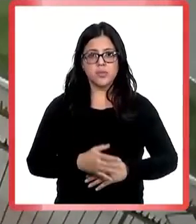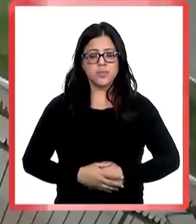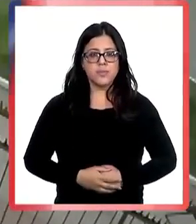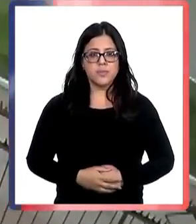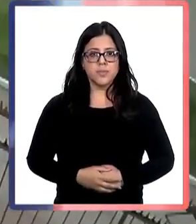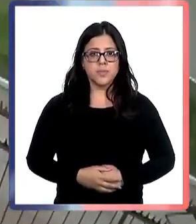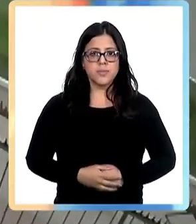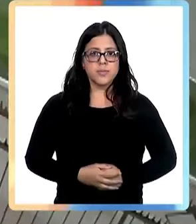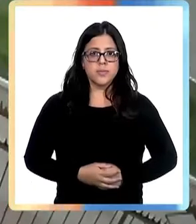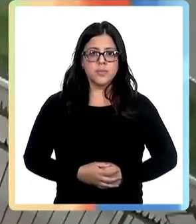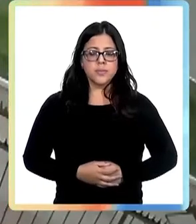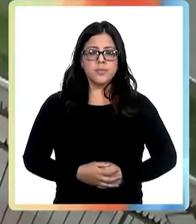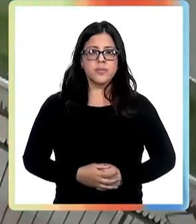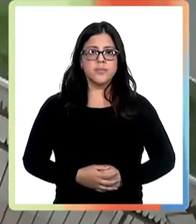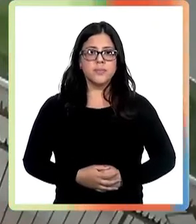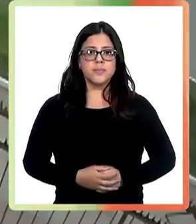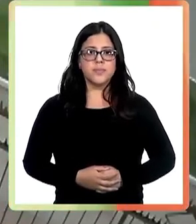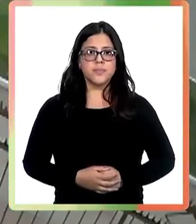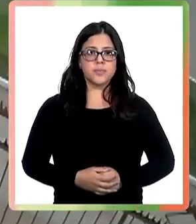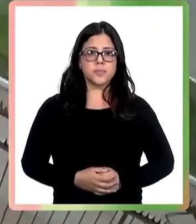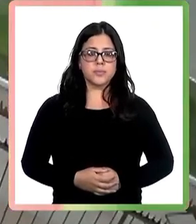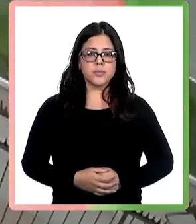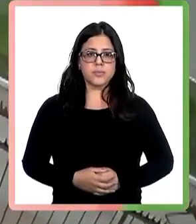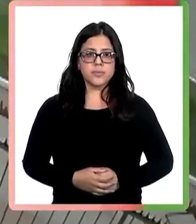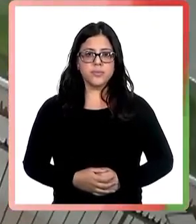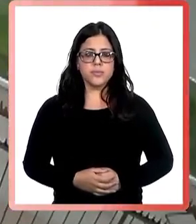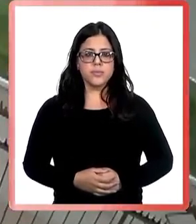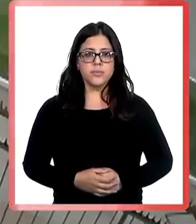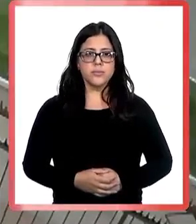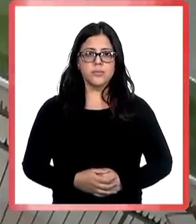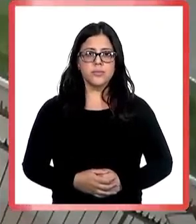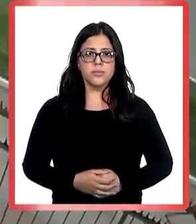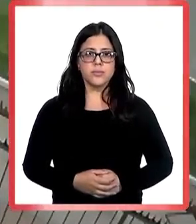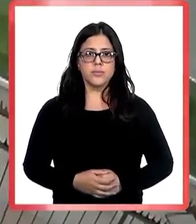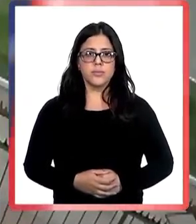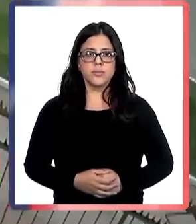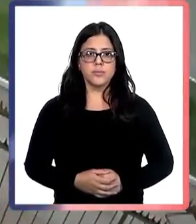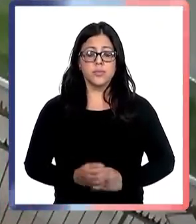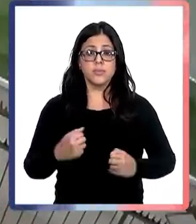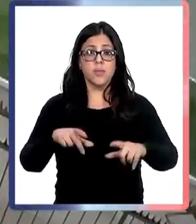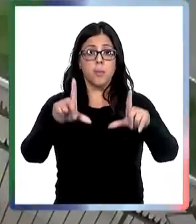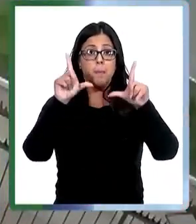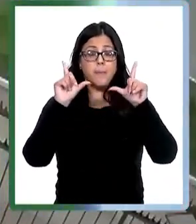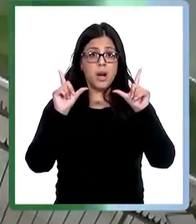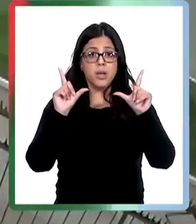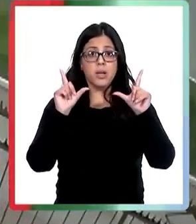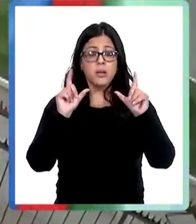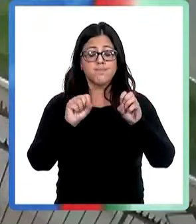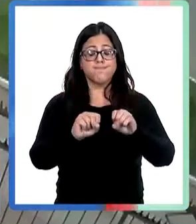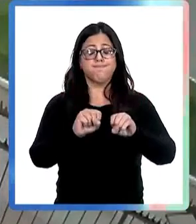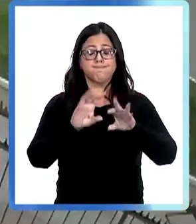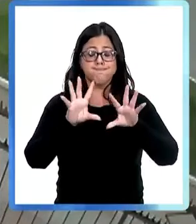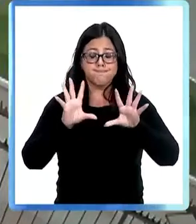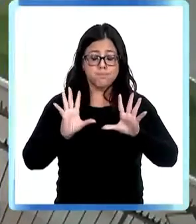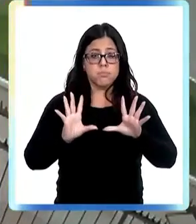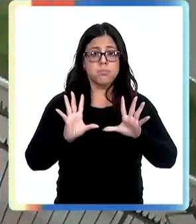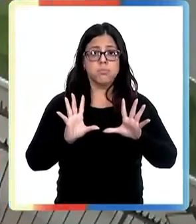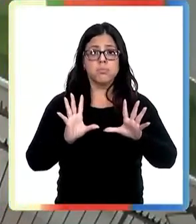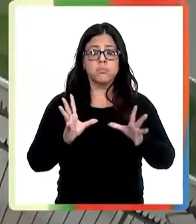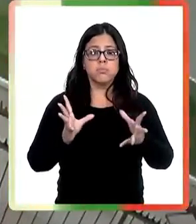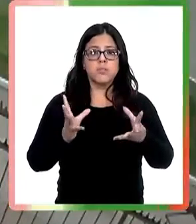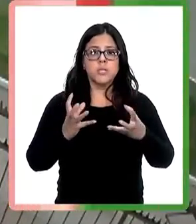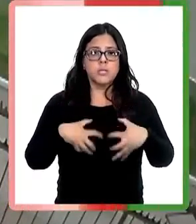Son imágenes que no terminan de impactar y de generar impotencia. Un matrimonio de adultos mayores